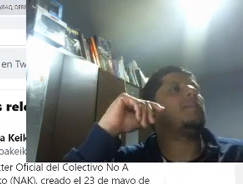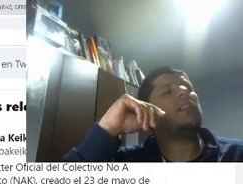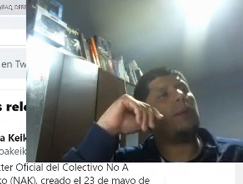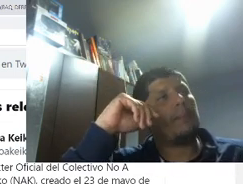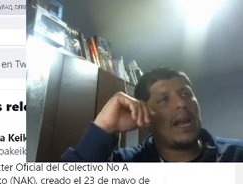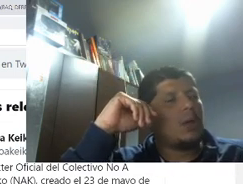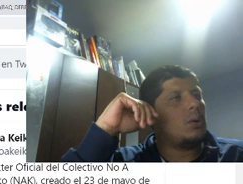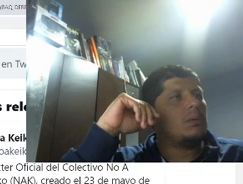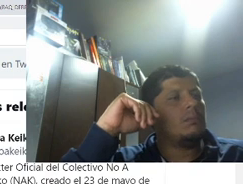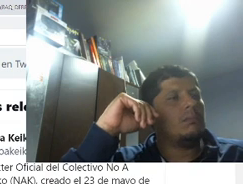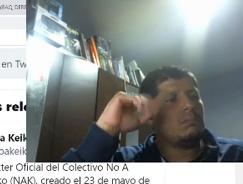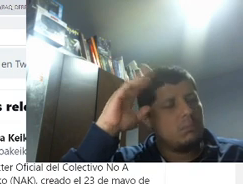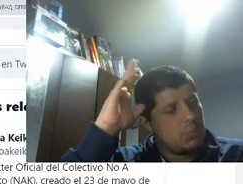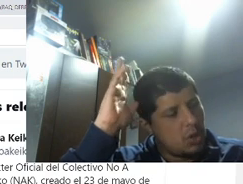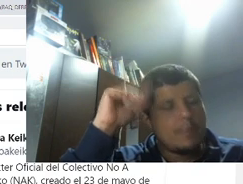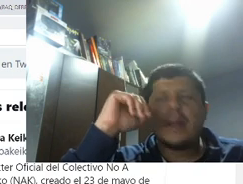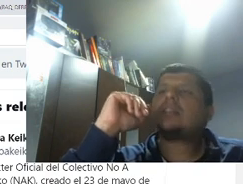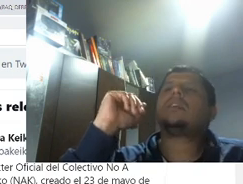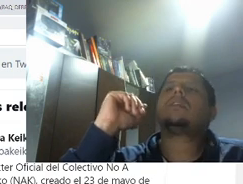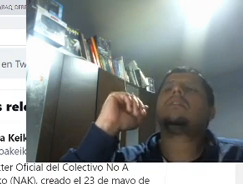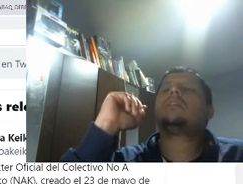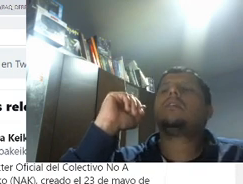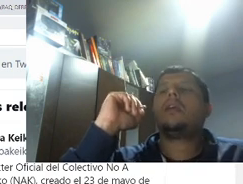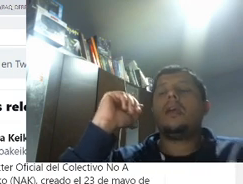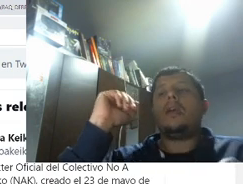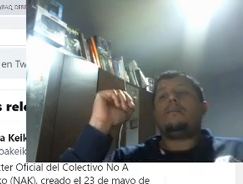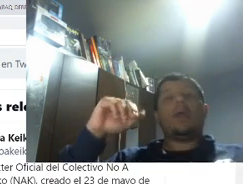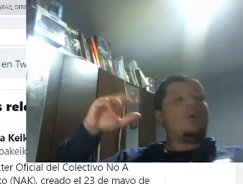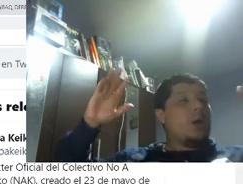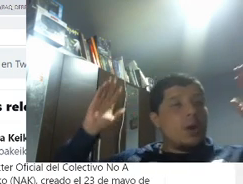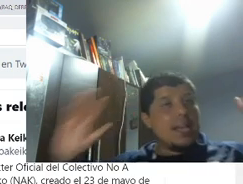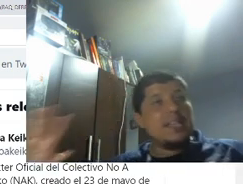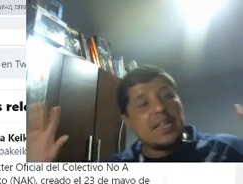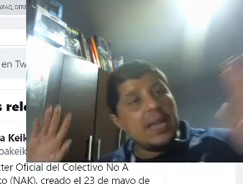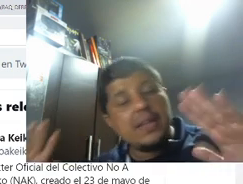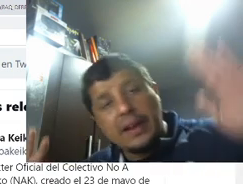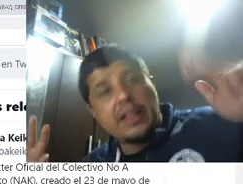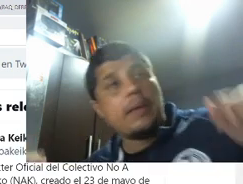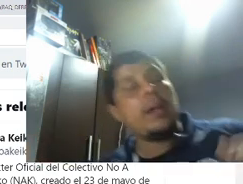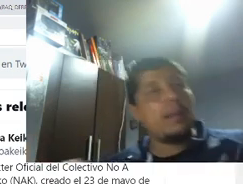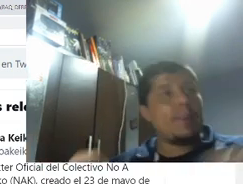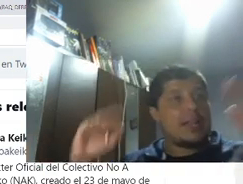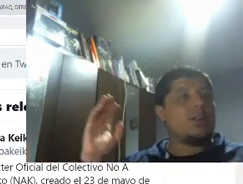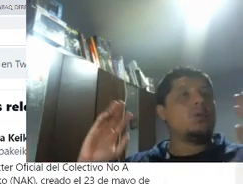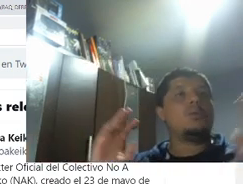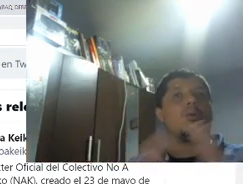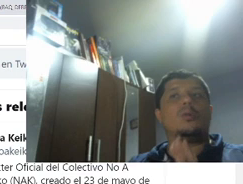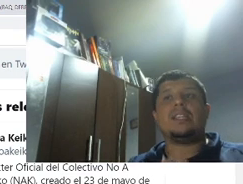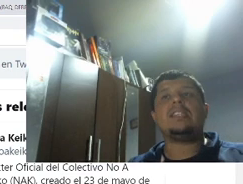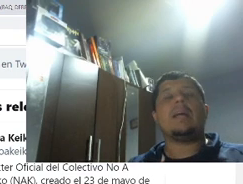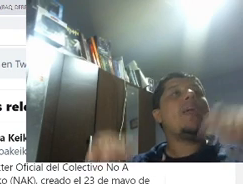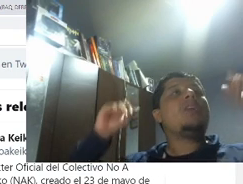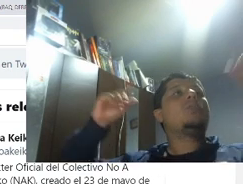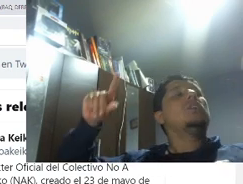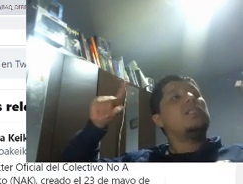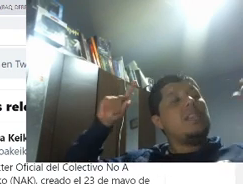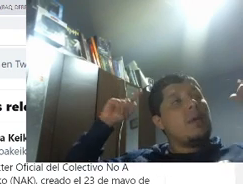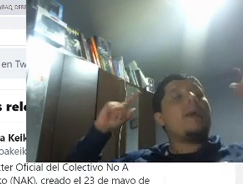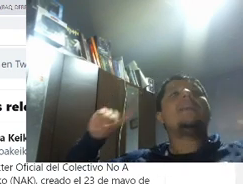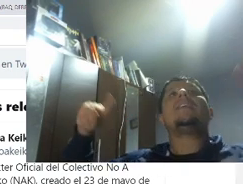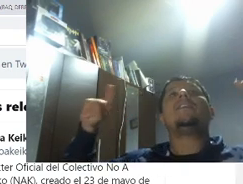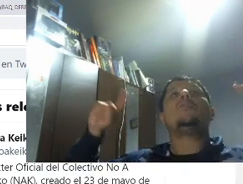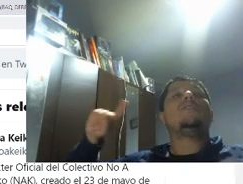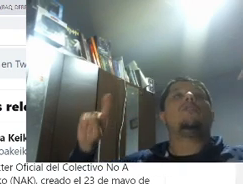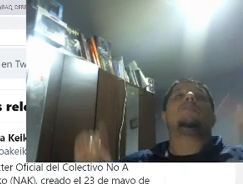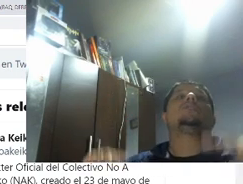suficientemente preparado. No me parece. Pero bueno, ahí está. Ahí se le debe respetar como congresista. Pero si